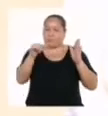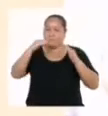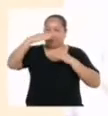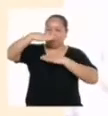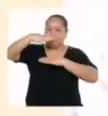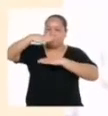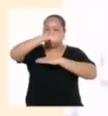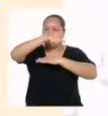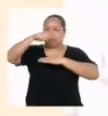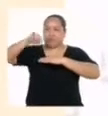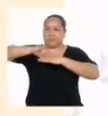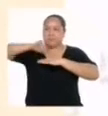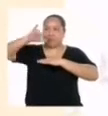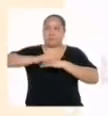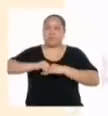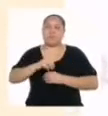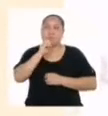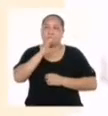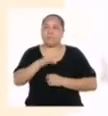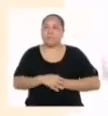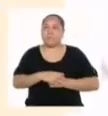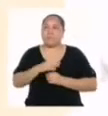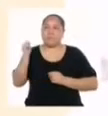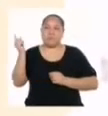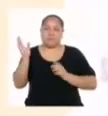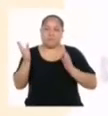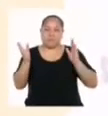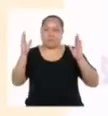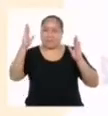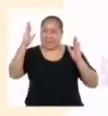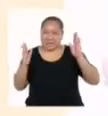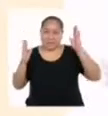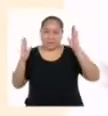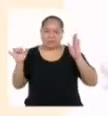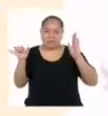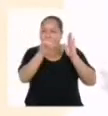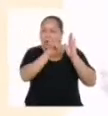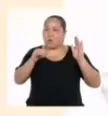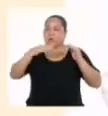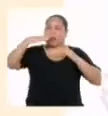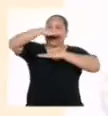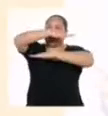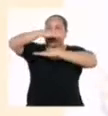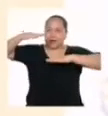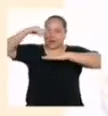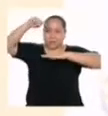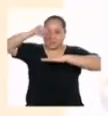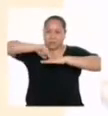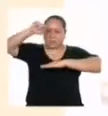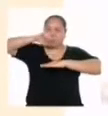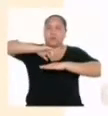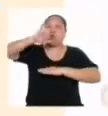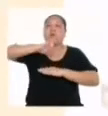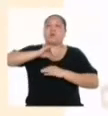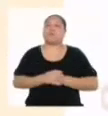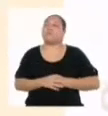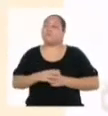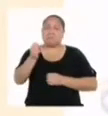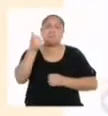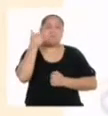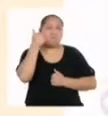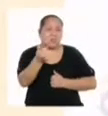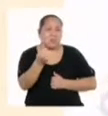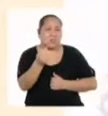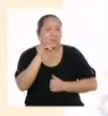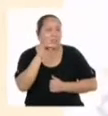medida. Eso lo indicamos haciendo marcas iguales en dichos lados. Excelente, Yanira. Mencionaste todas las